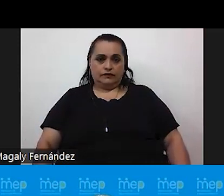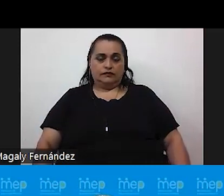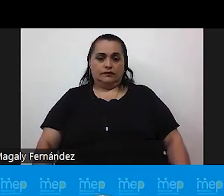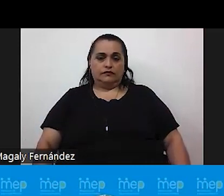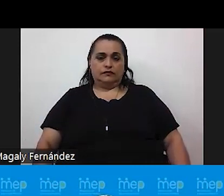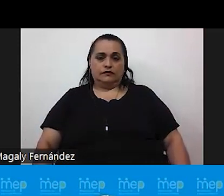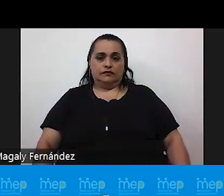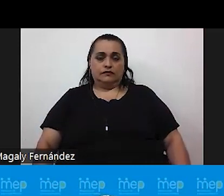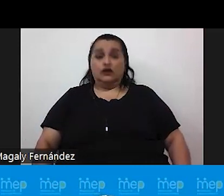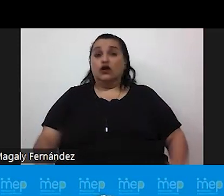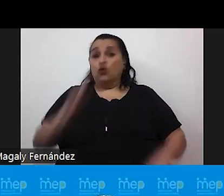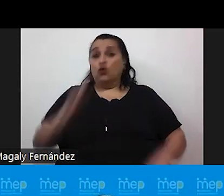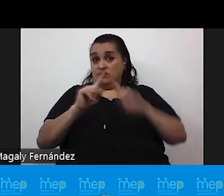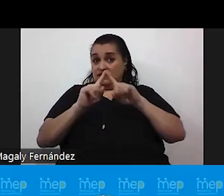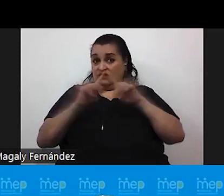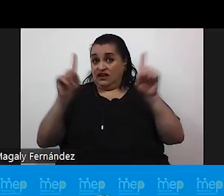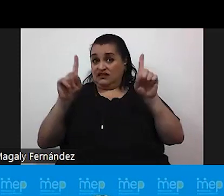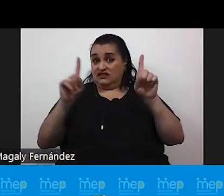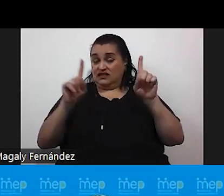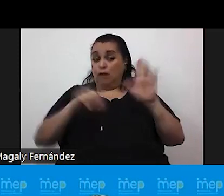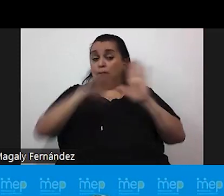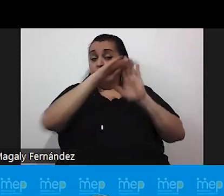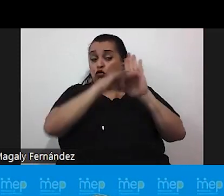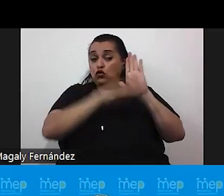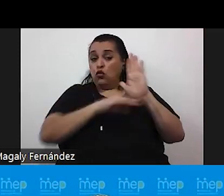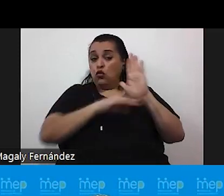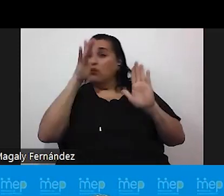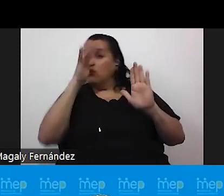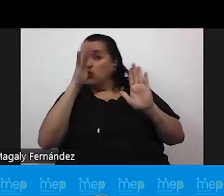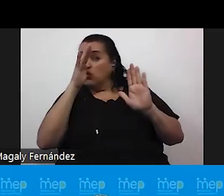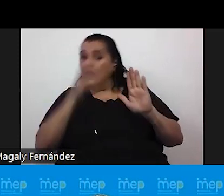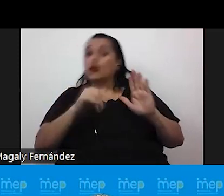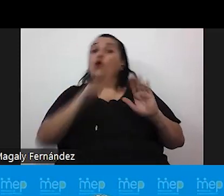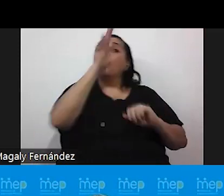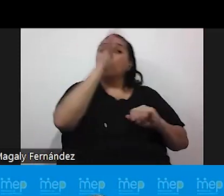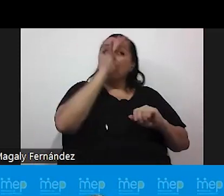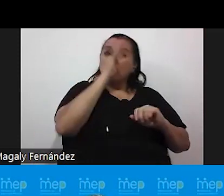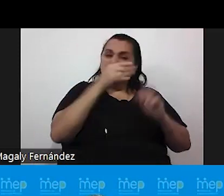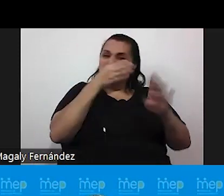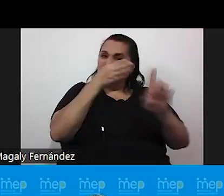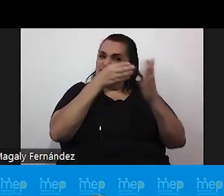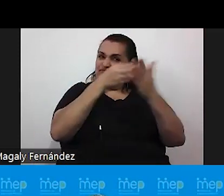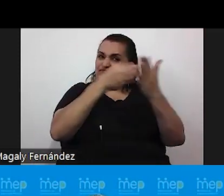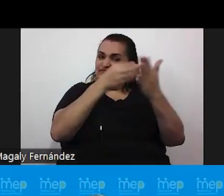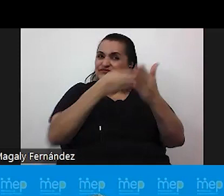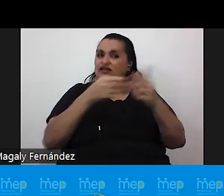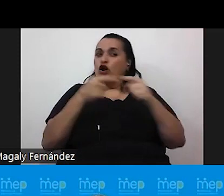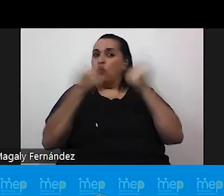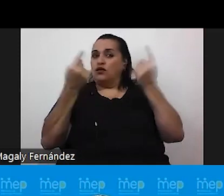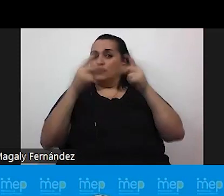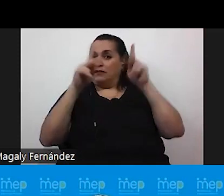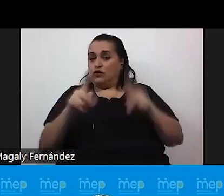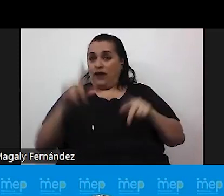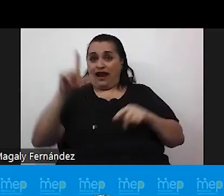una de las diferencias del protocolo de bullying al de bullying contra la población LGTB está en este apartado que nos habla de la